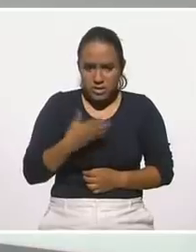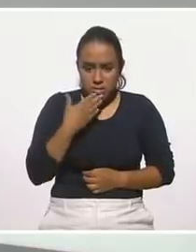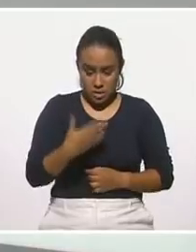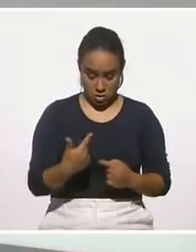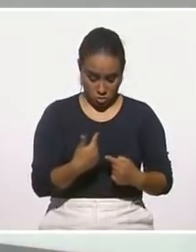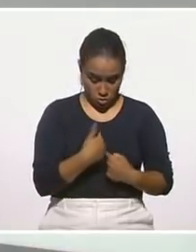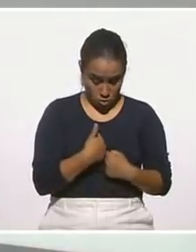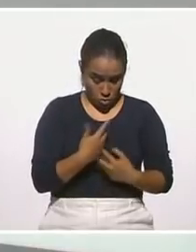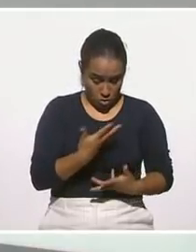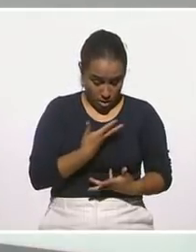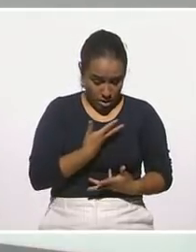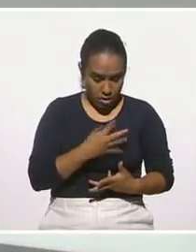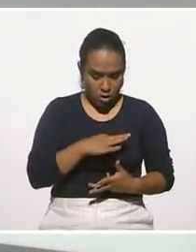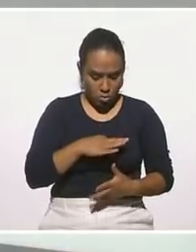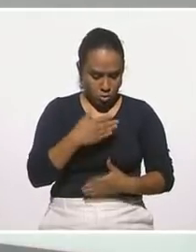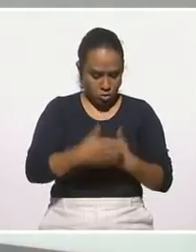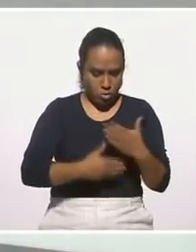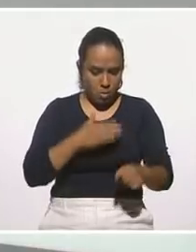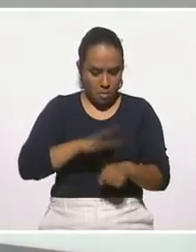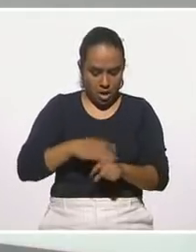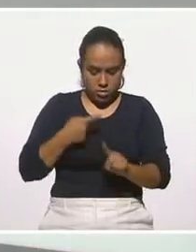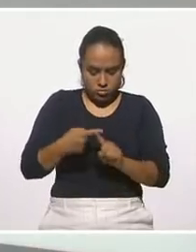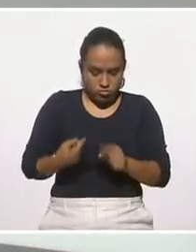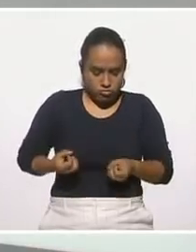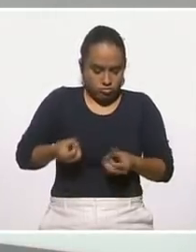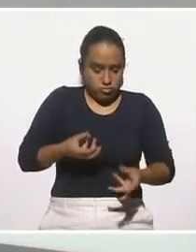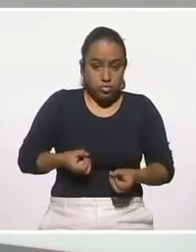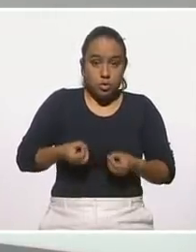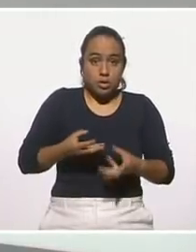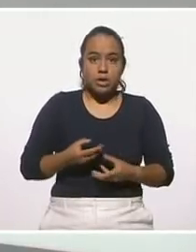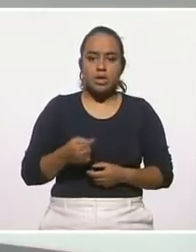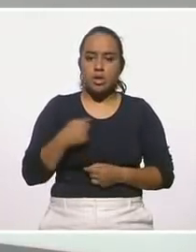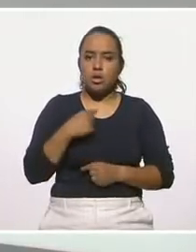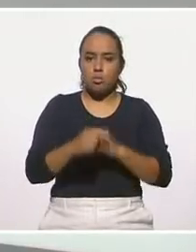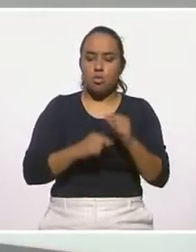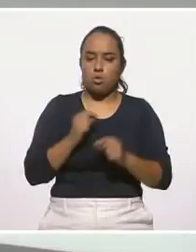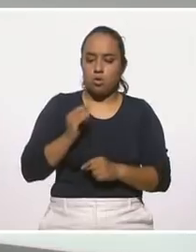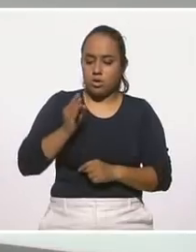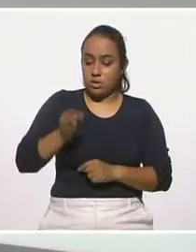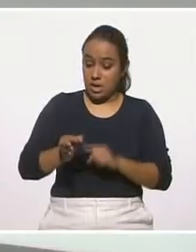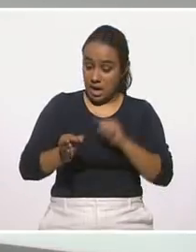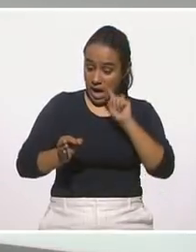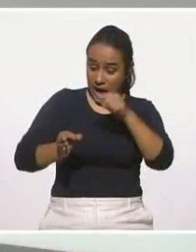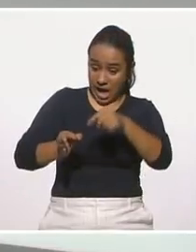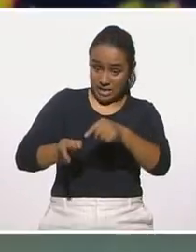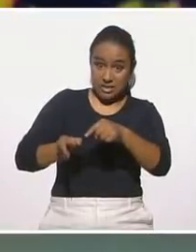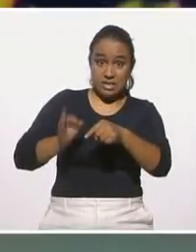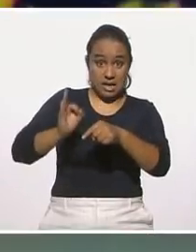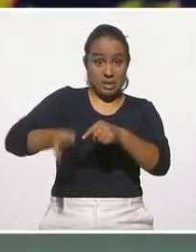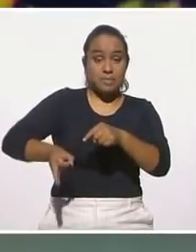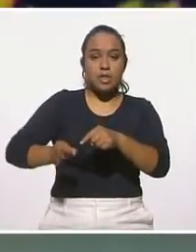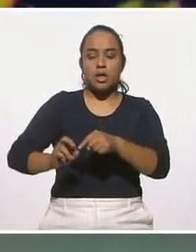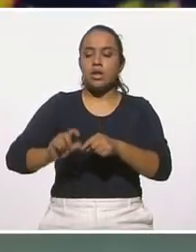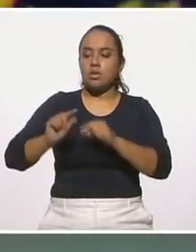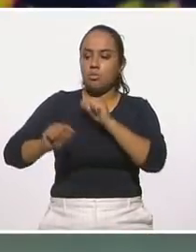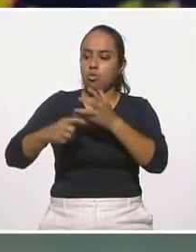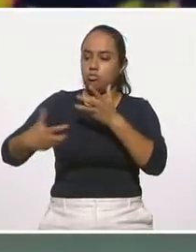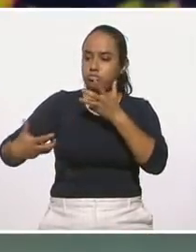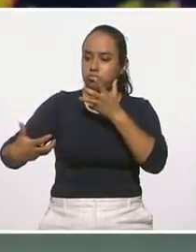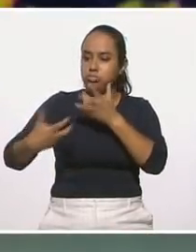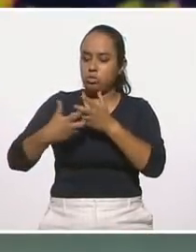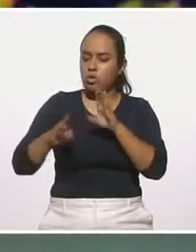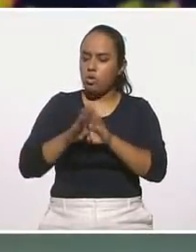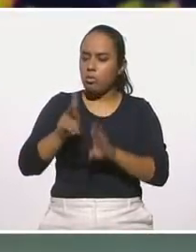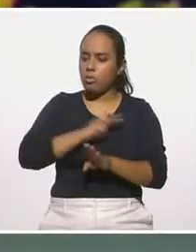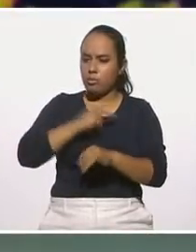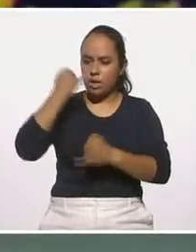puedo empezar a construir y a sumar con otros, y empieza el proceso de aceptar. Después del proceso de aceptar, justo vas adaptando esas ideas que tenías de